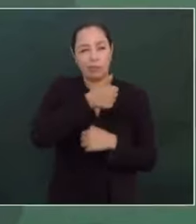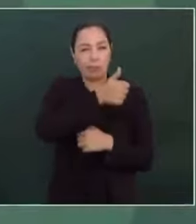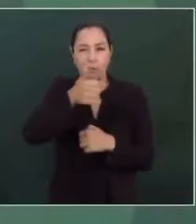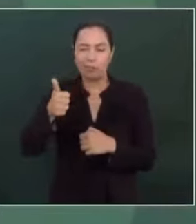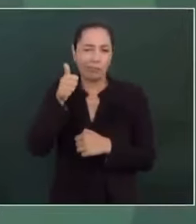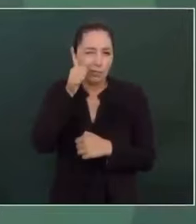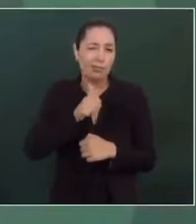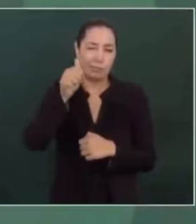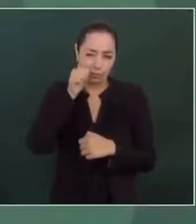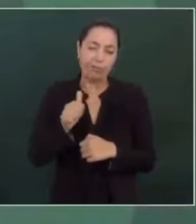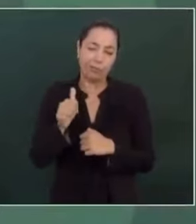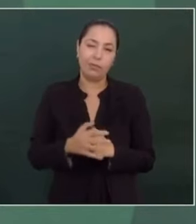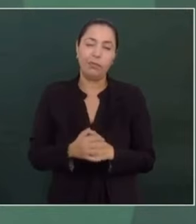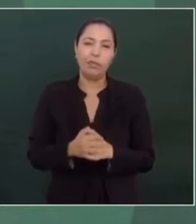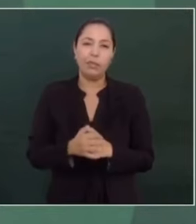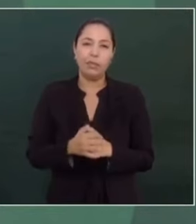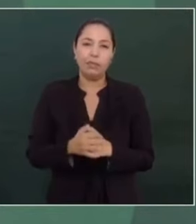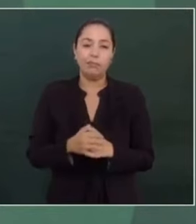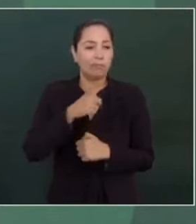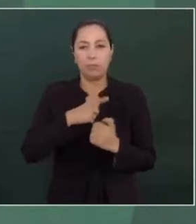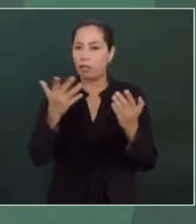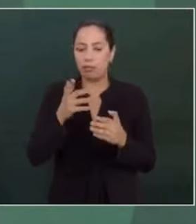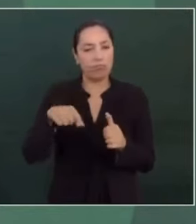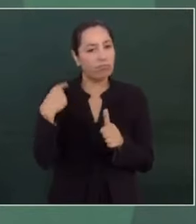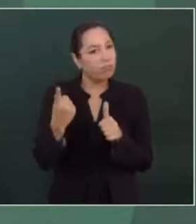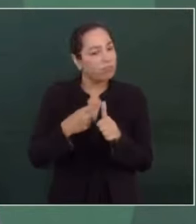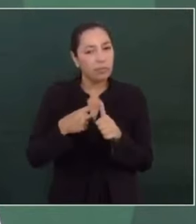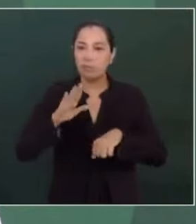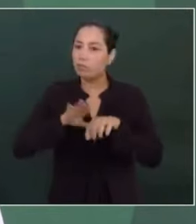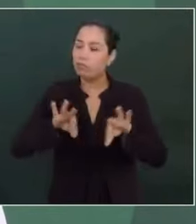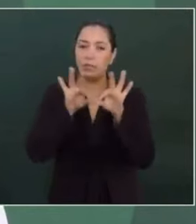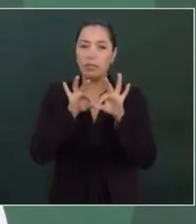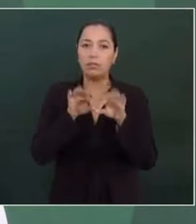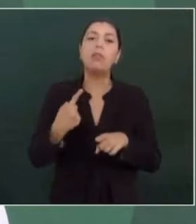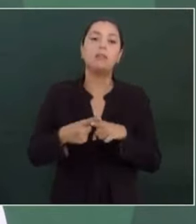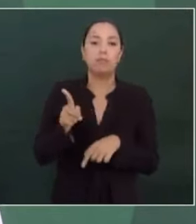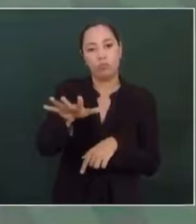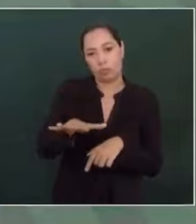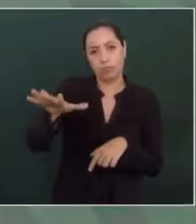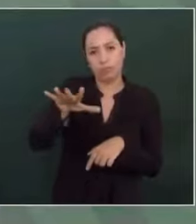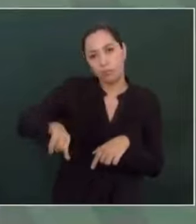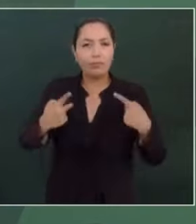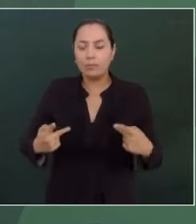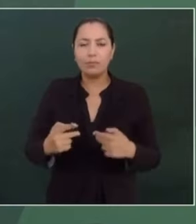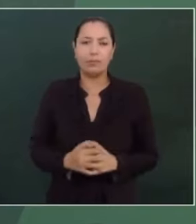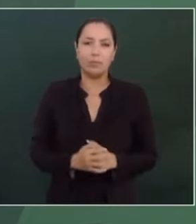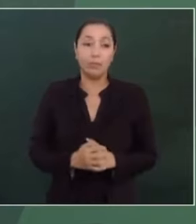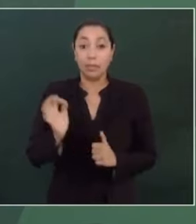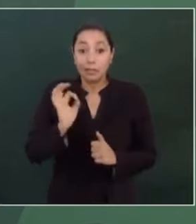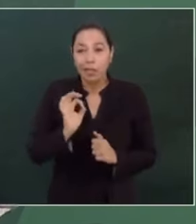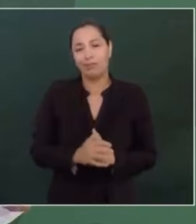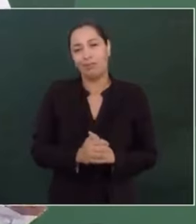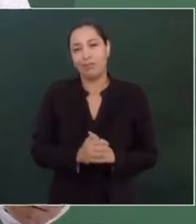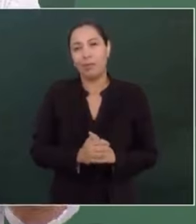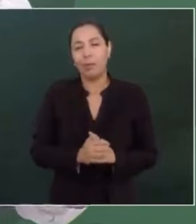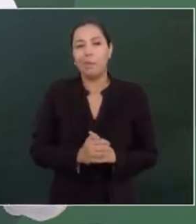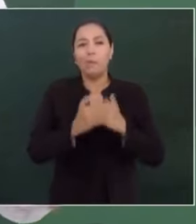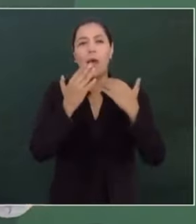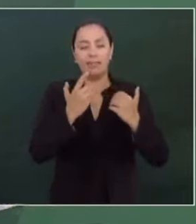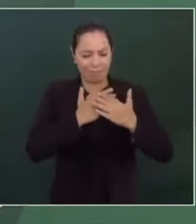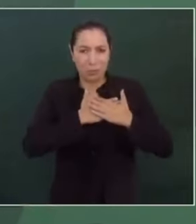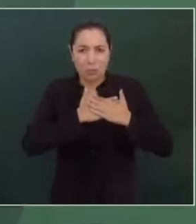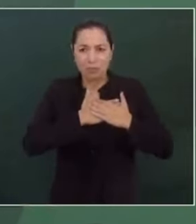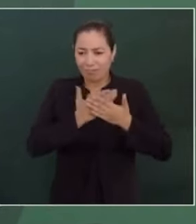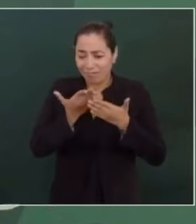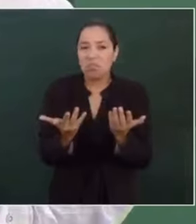siempre tiene que ponerse por delante el interés del pueblo, el interés de la nación. Si no se le tiene amor